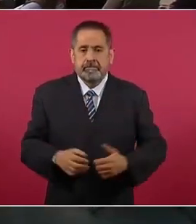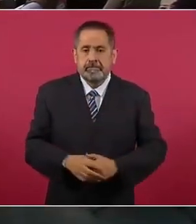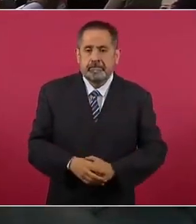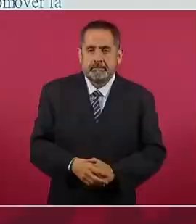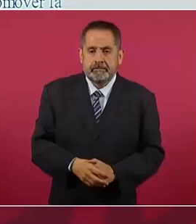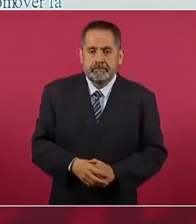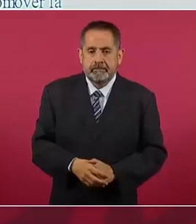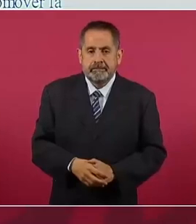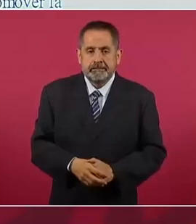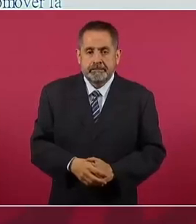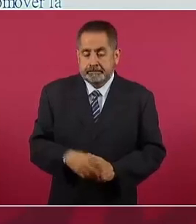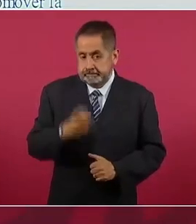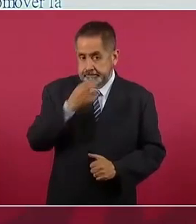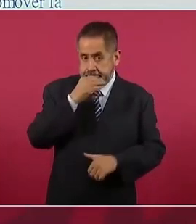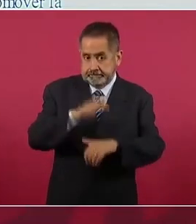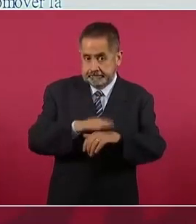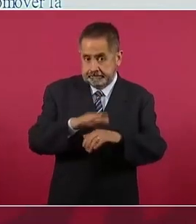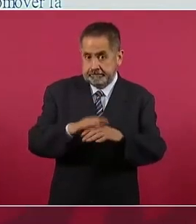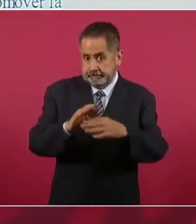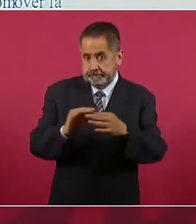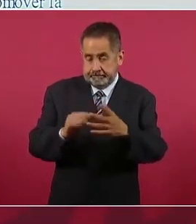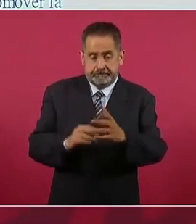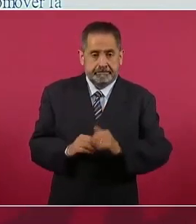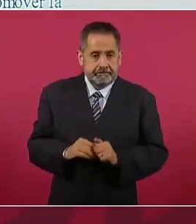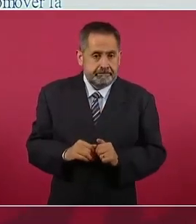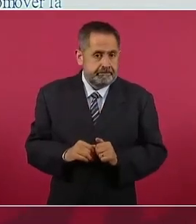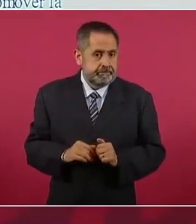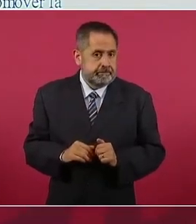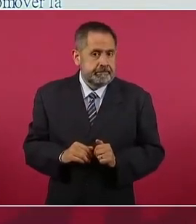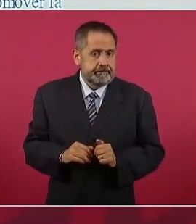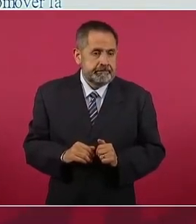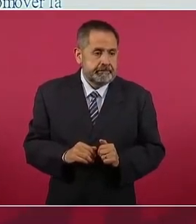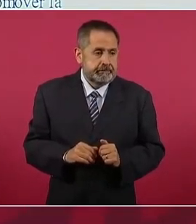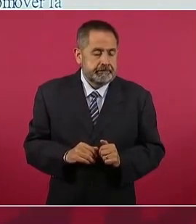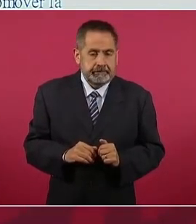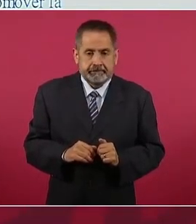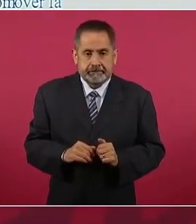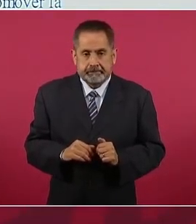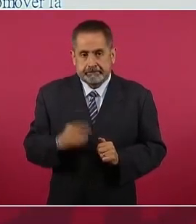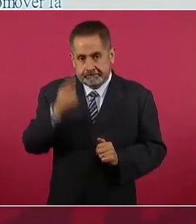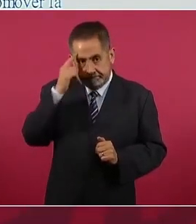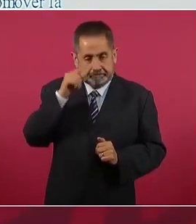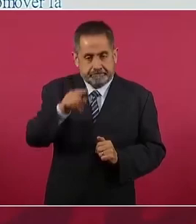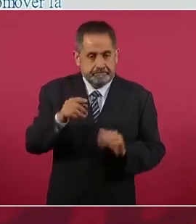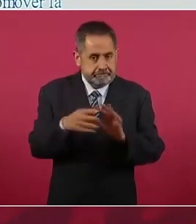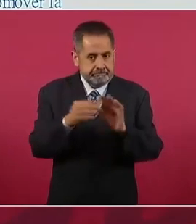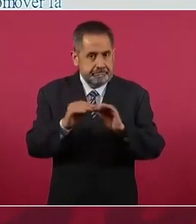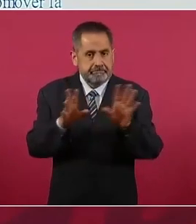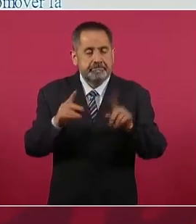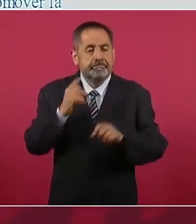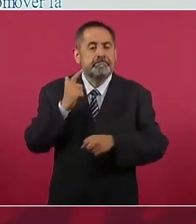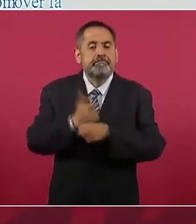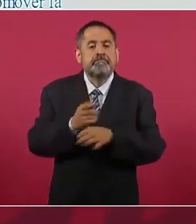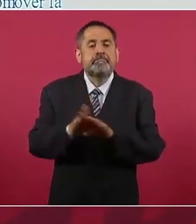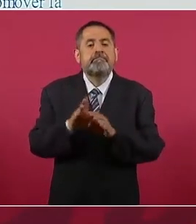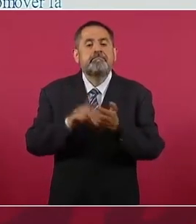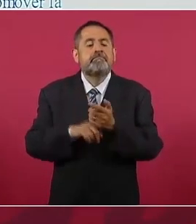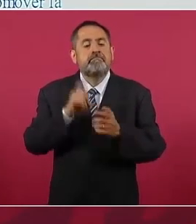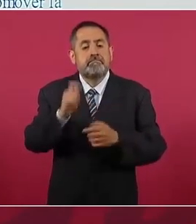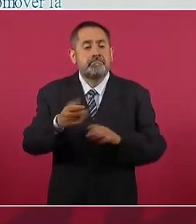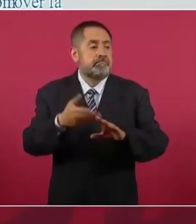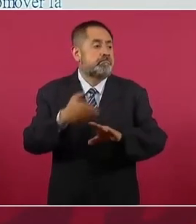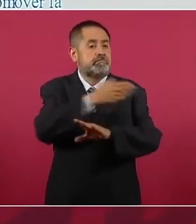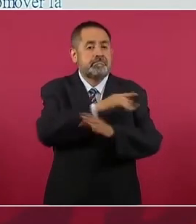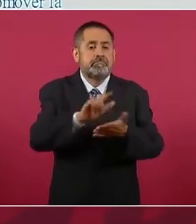Eso es para que tengamos en cuenta lo que significaron